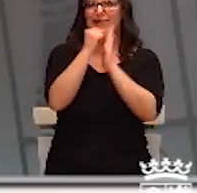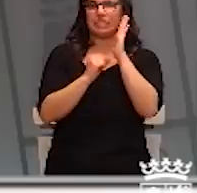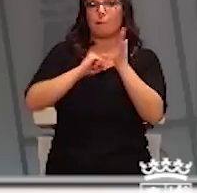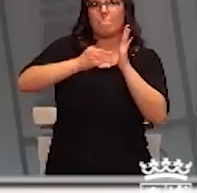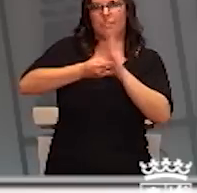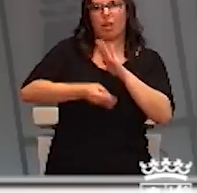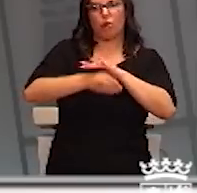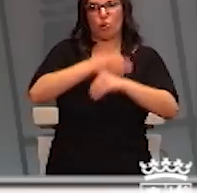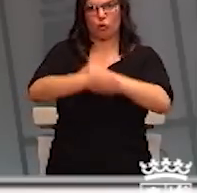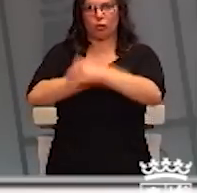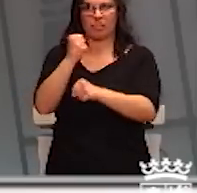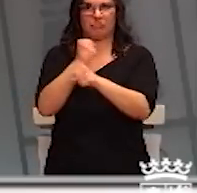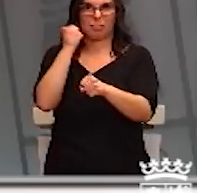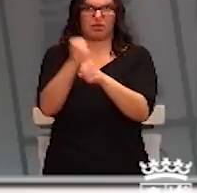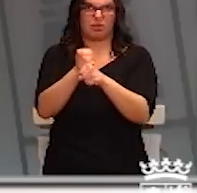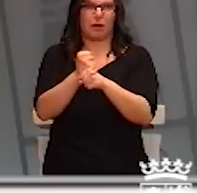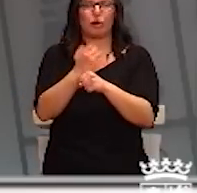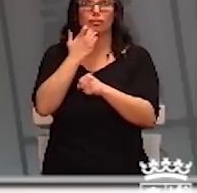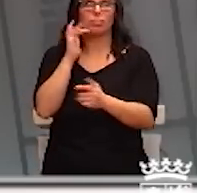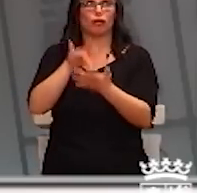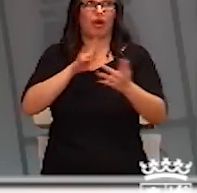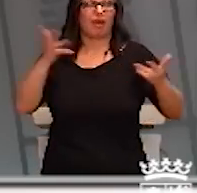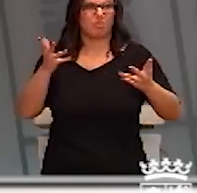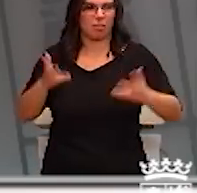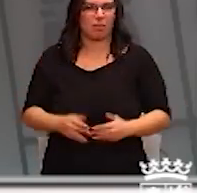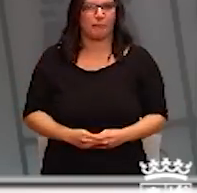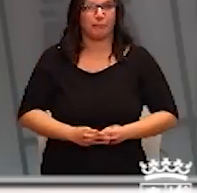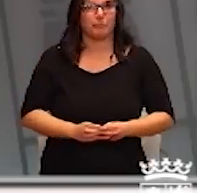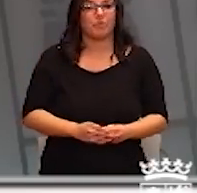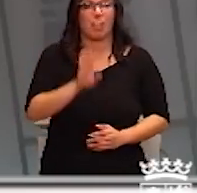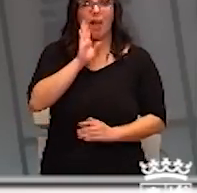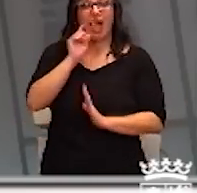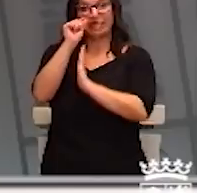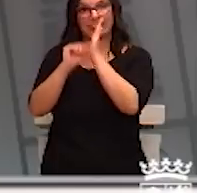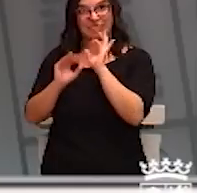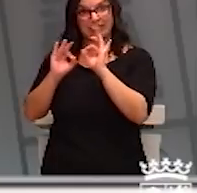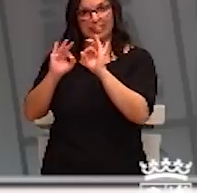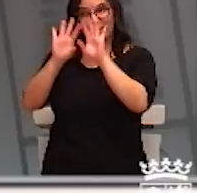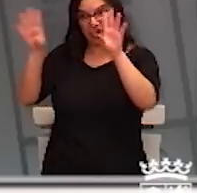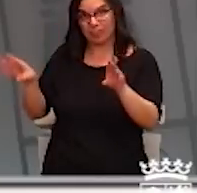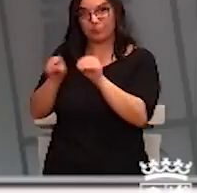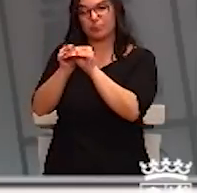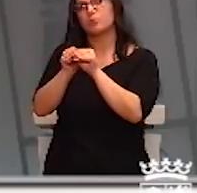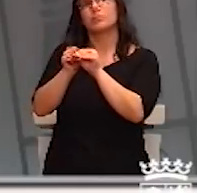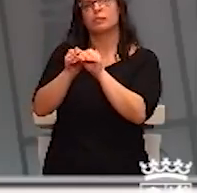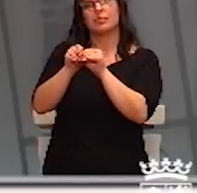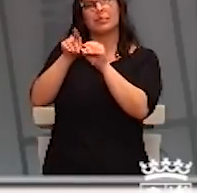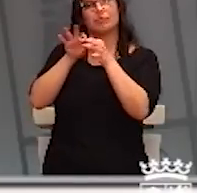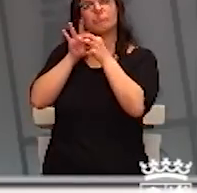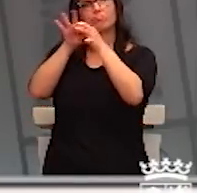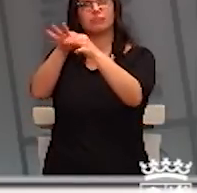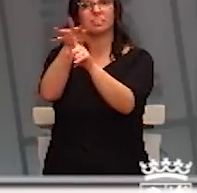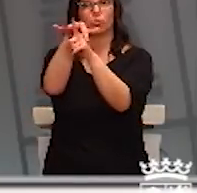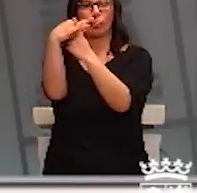continuidad de la actividad laboral ante emergencias. Todo esto en lo que corresponde a la